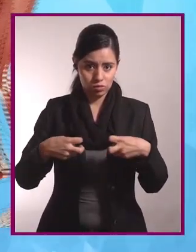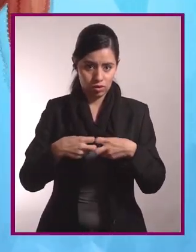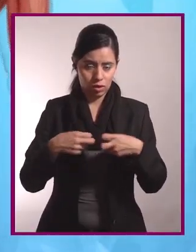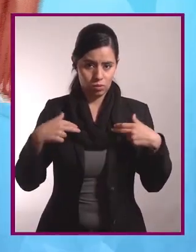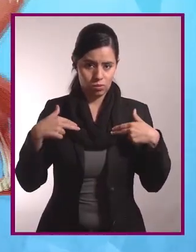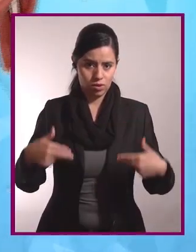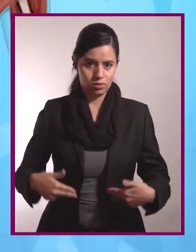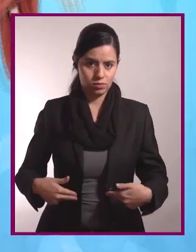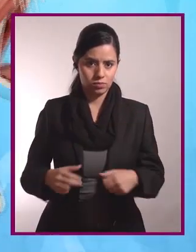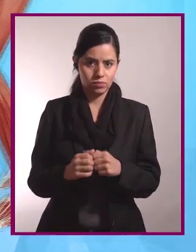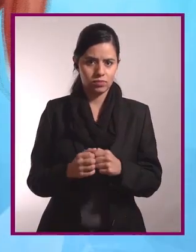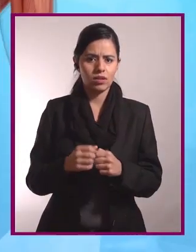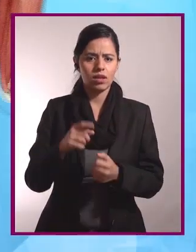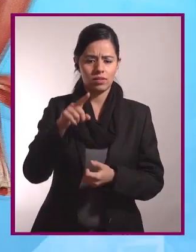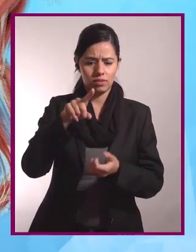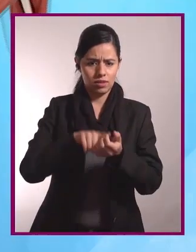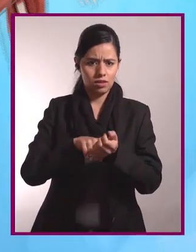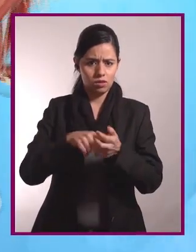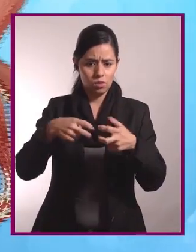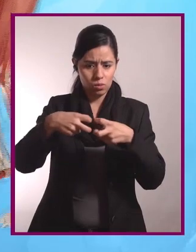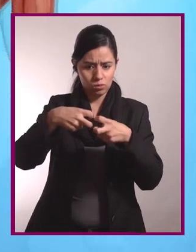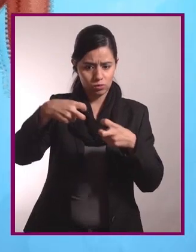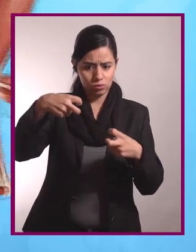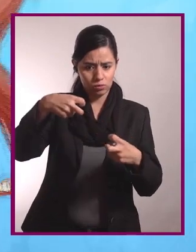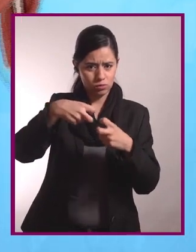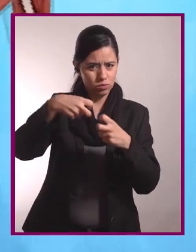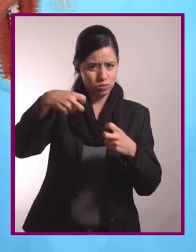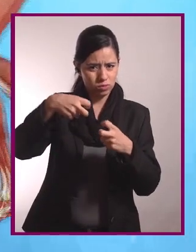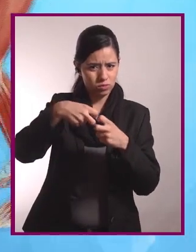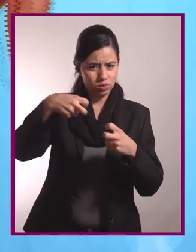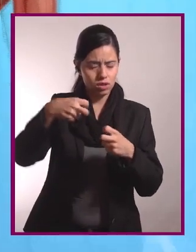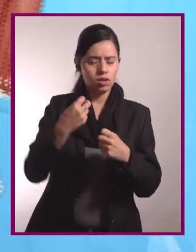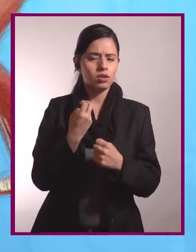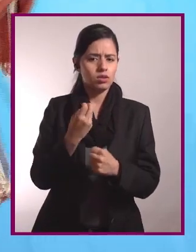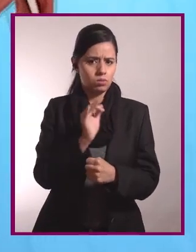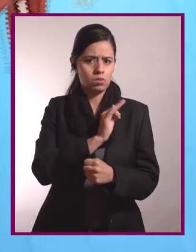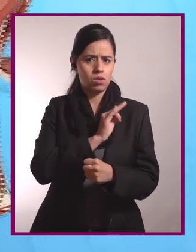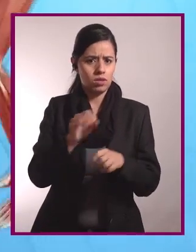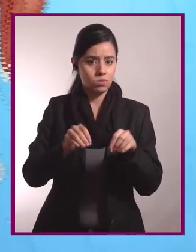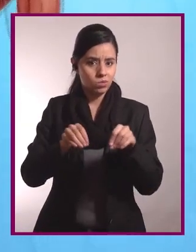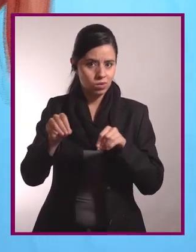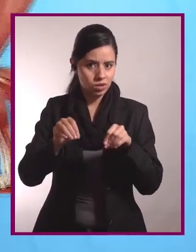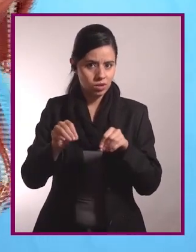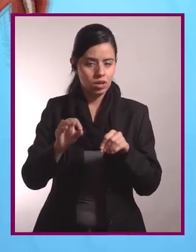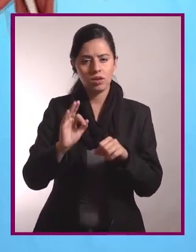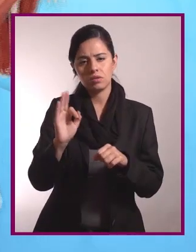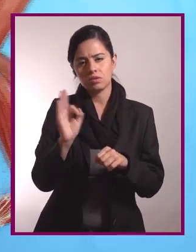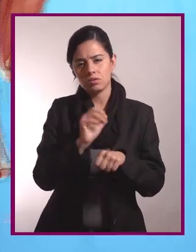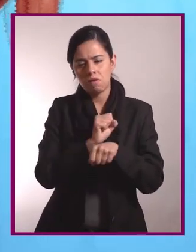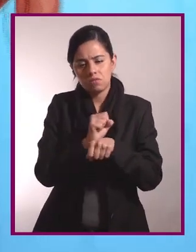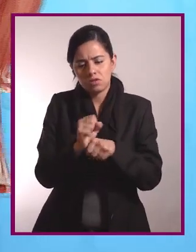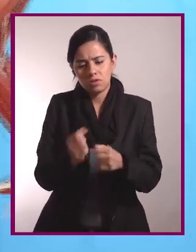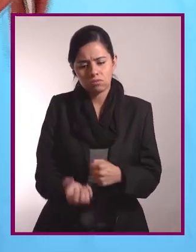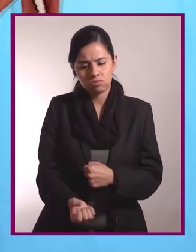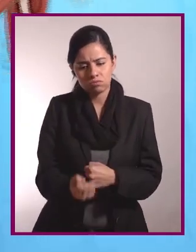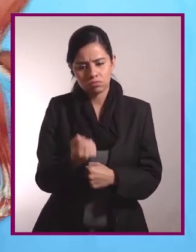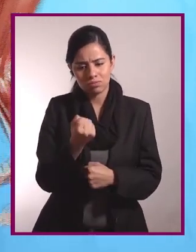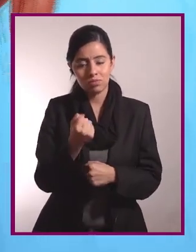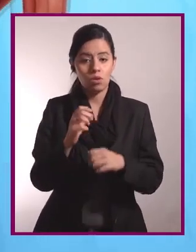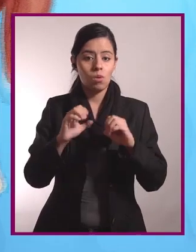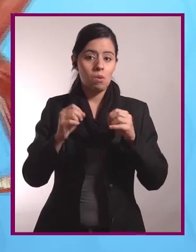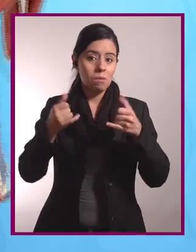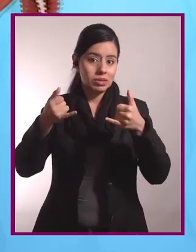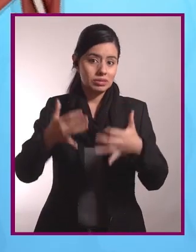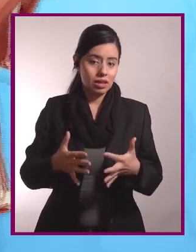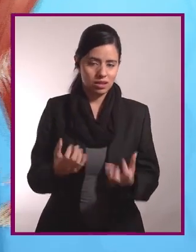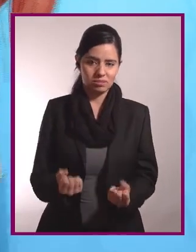los músculos son muy pequeñitas, son las responsables de que puedas moverte y cargar cosas, desde las ligeras hasta las pesadas y de forma natural.